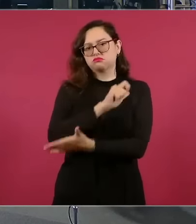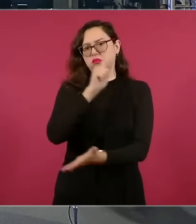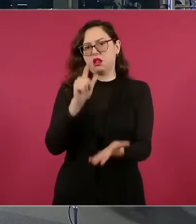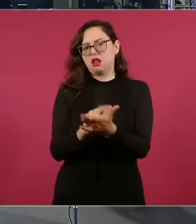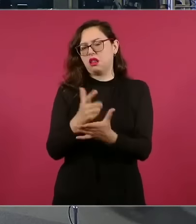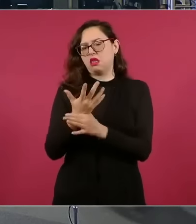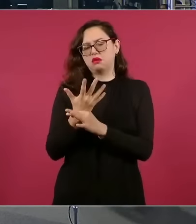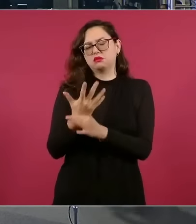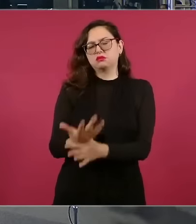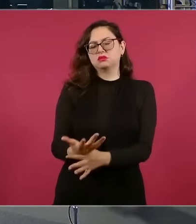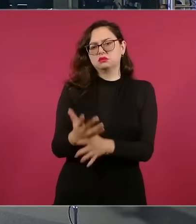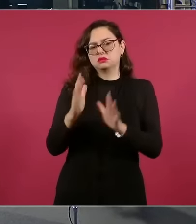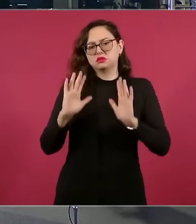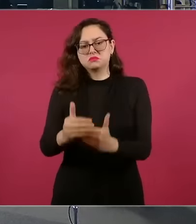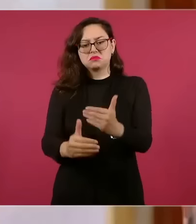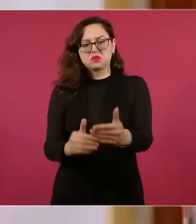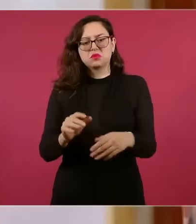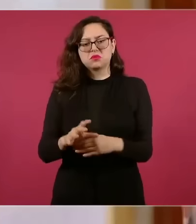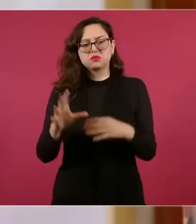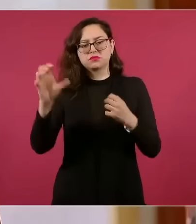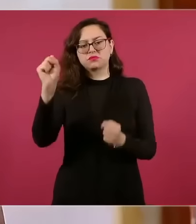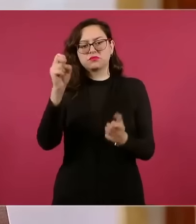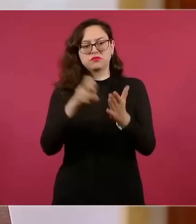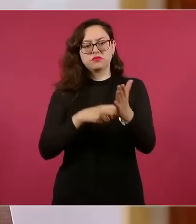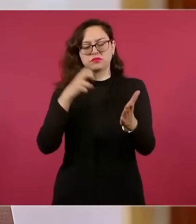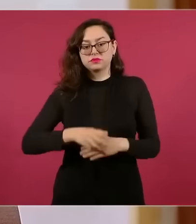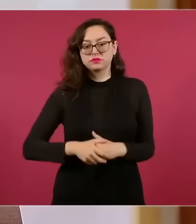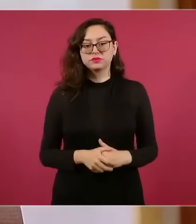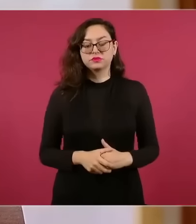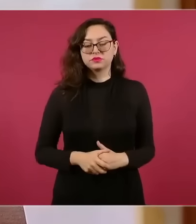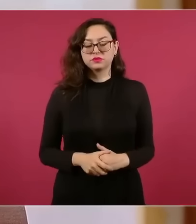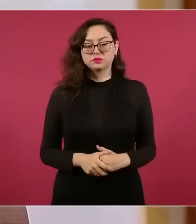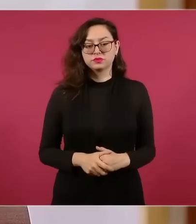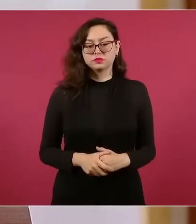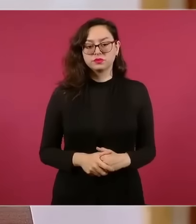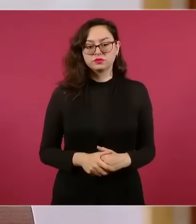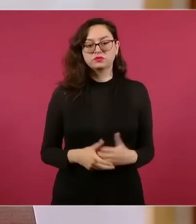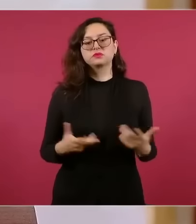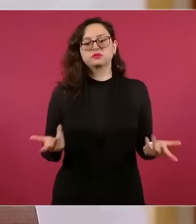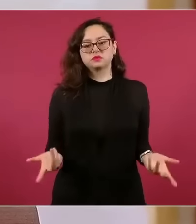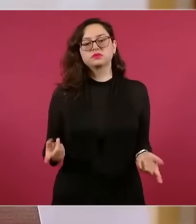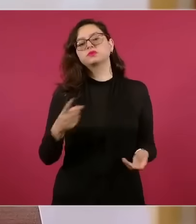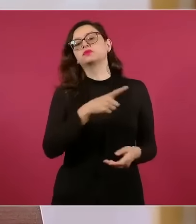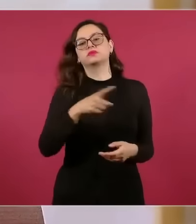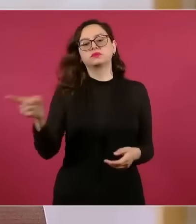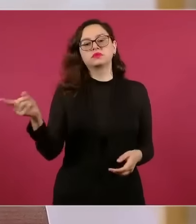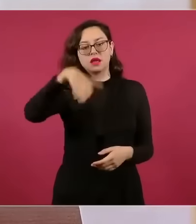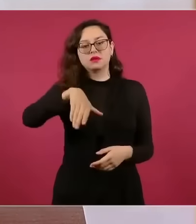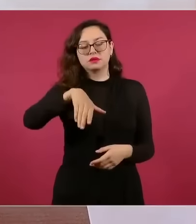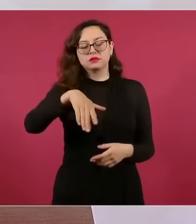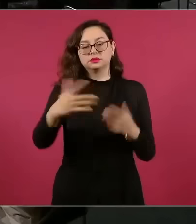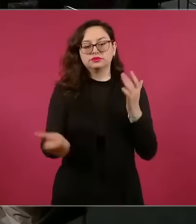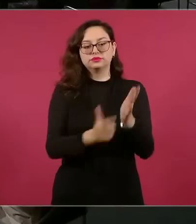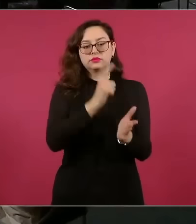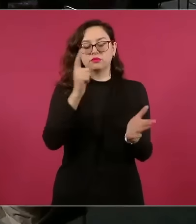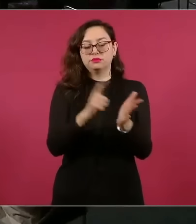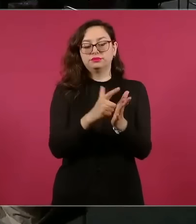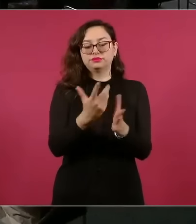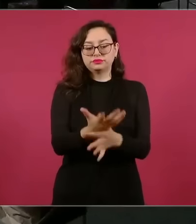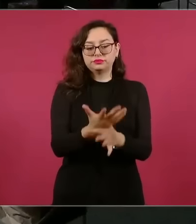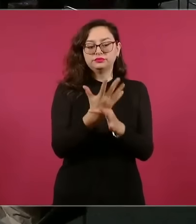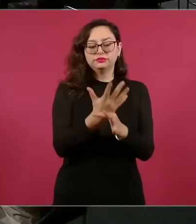reforma constitucional. Se sabe, se establece en la Constitución que para